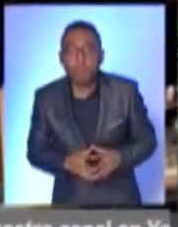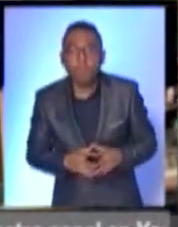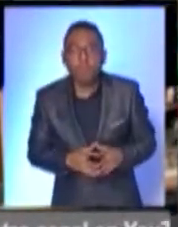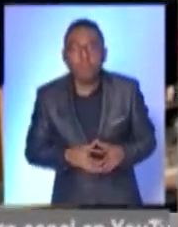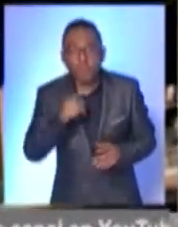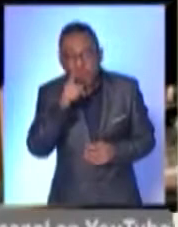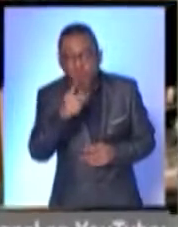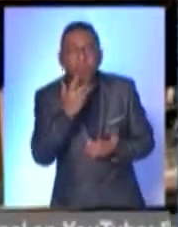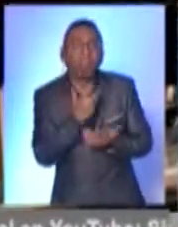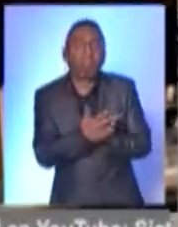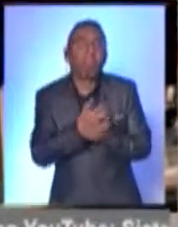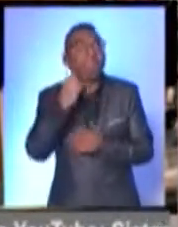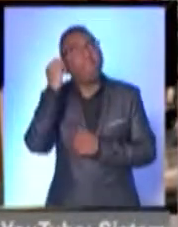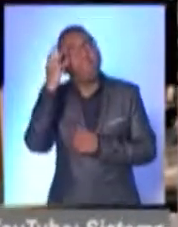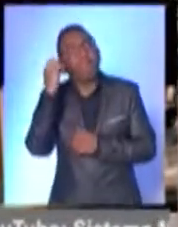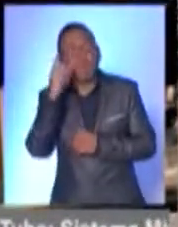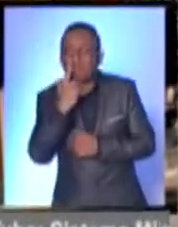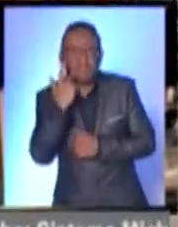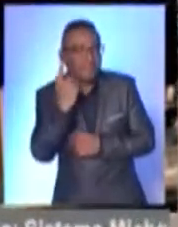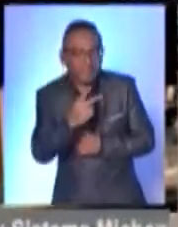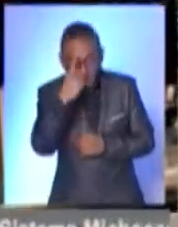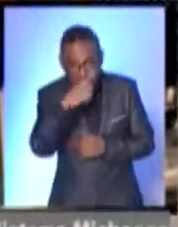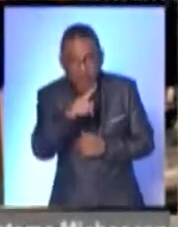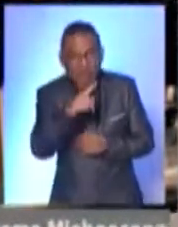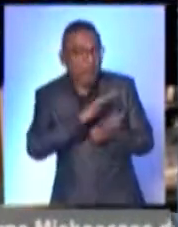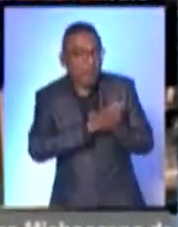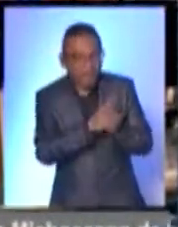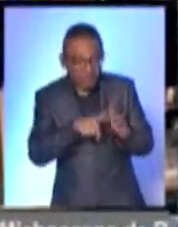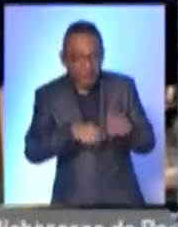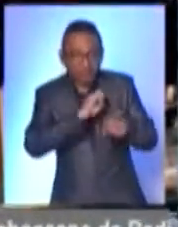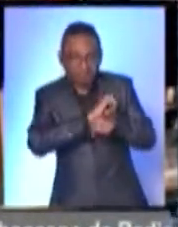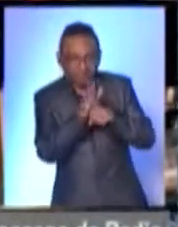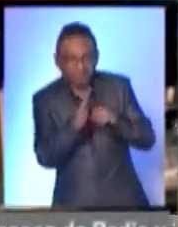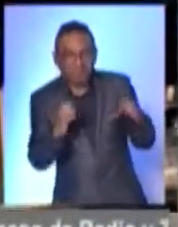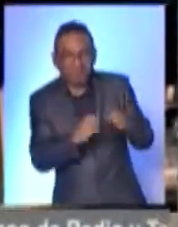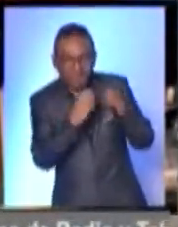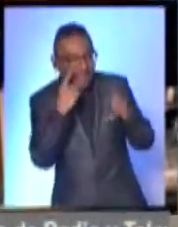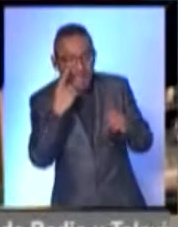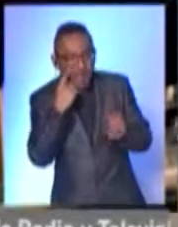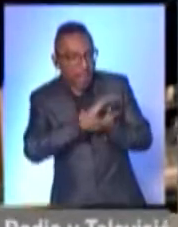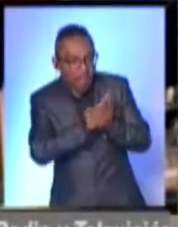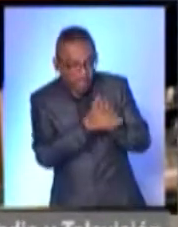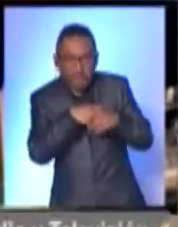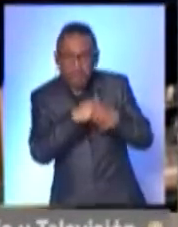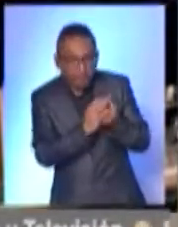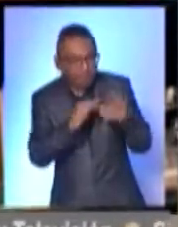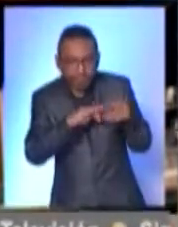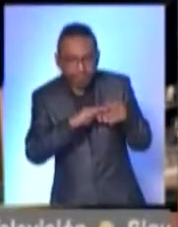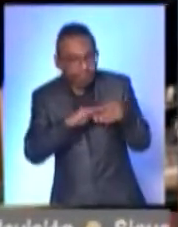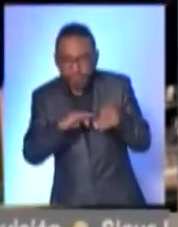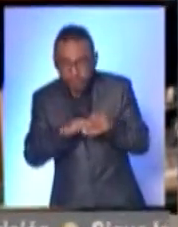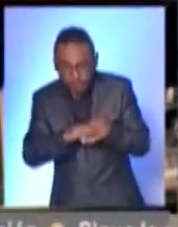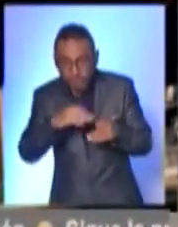no bajar la guardia sobre algunas prácticas de higiene que ha dejado el COVID-19 como ese lavado de manos frecuente para